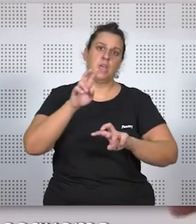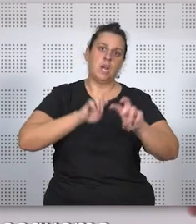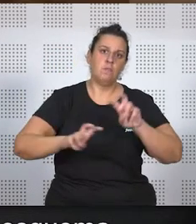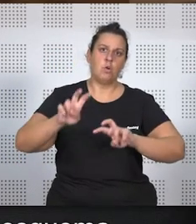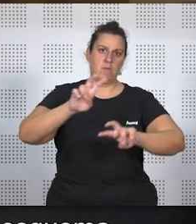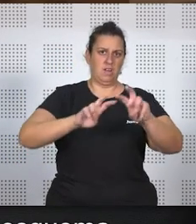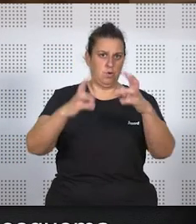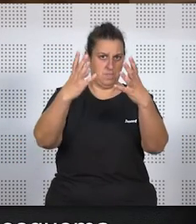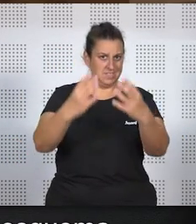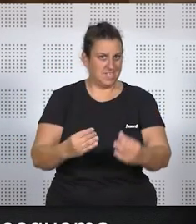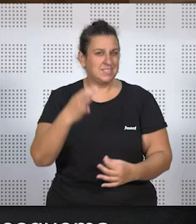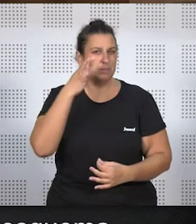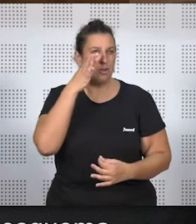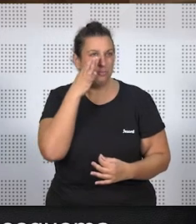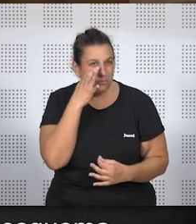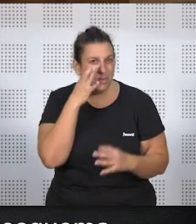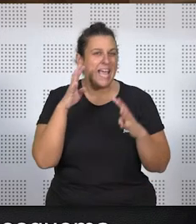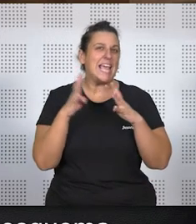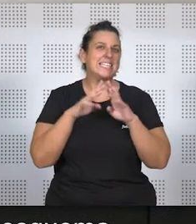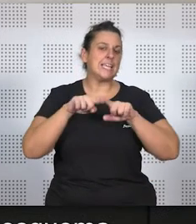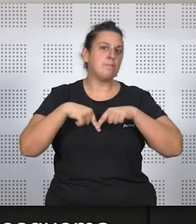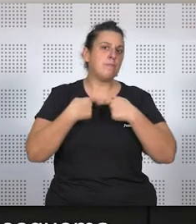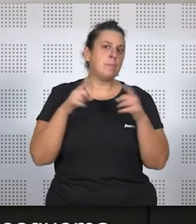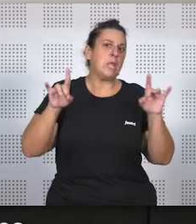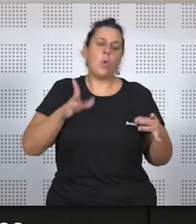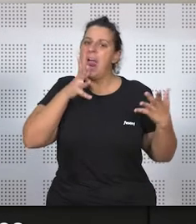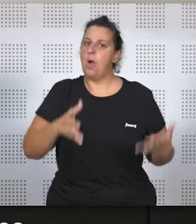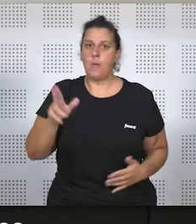familia que no es exactamente el que tenemos hoy en día.